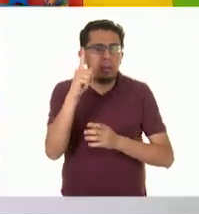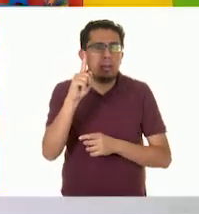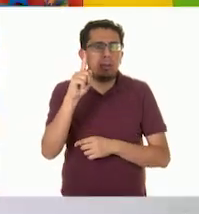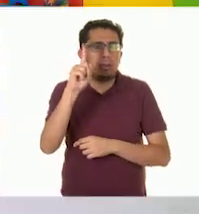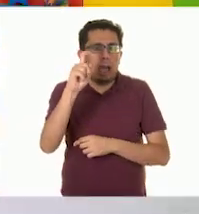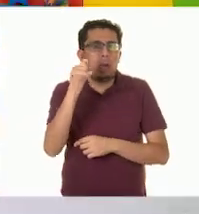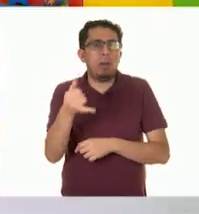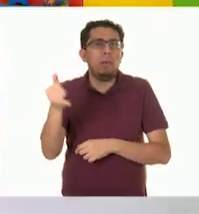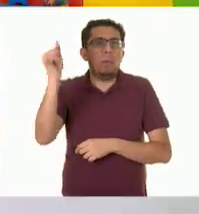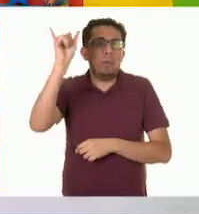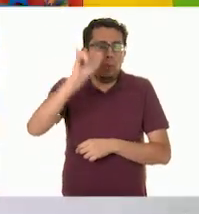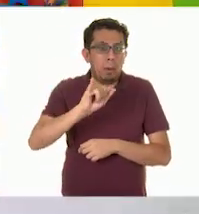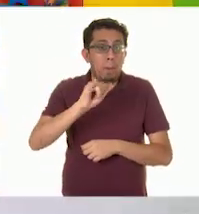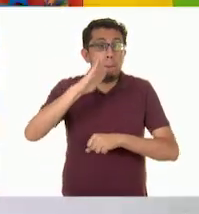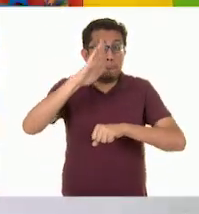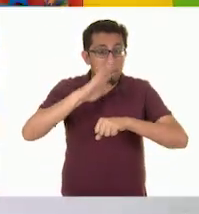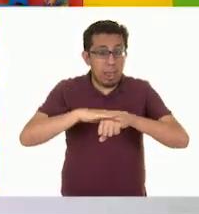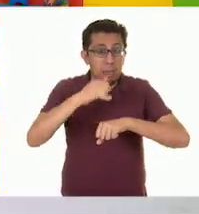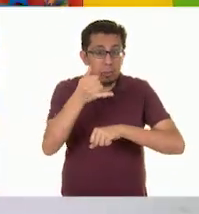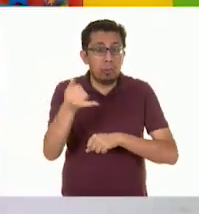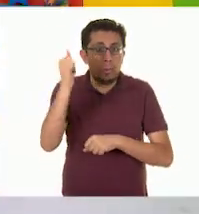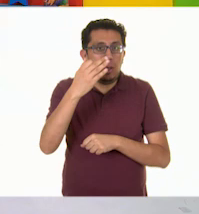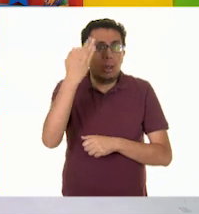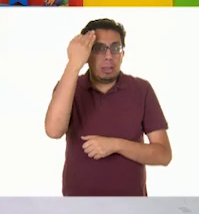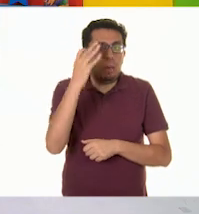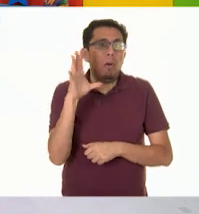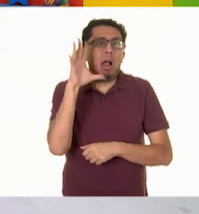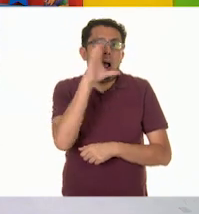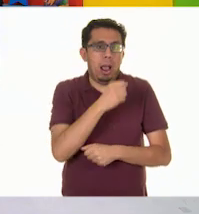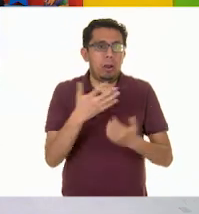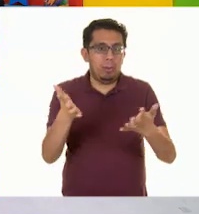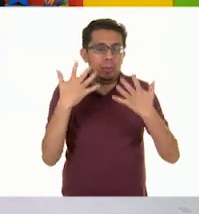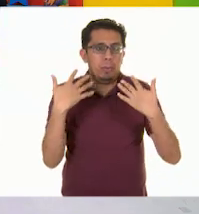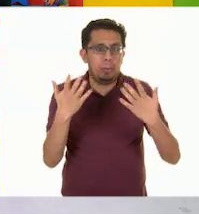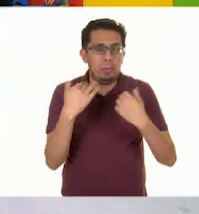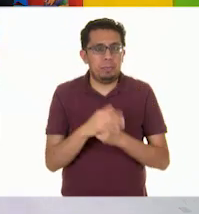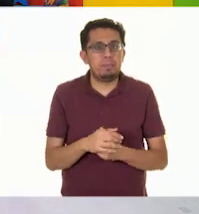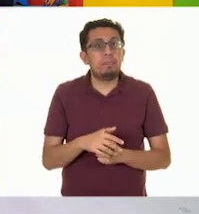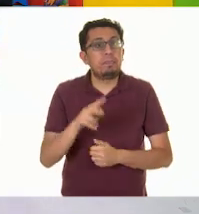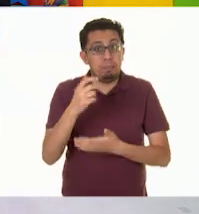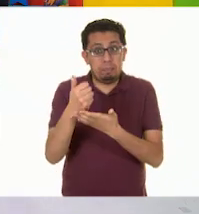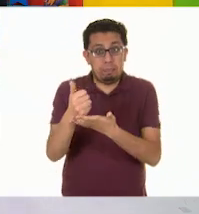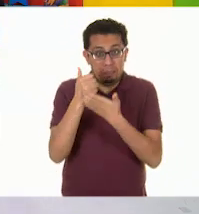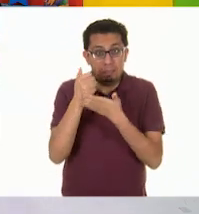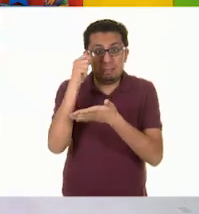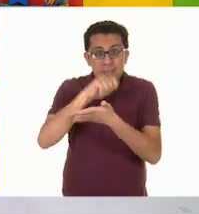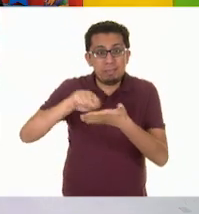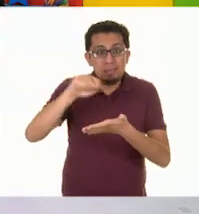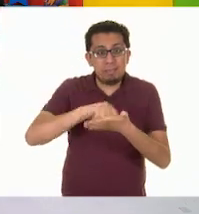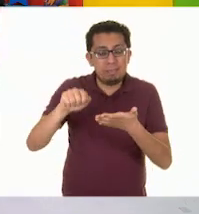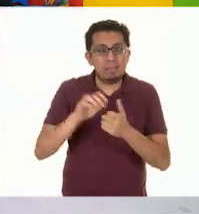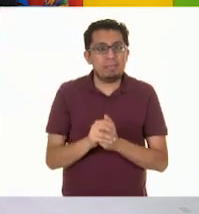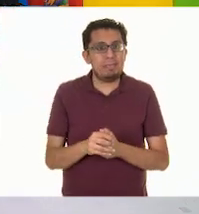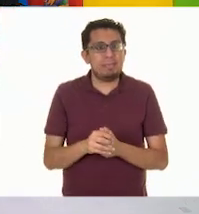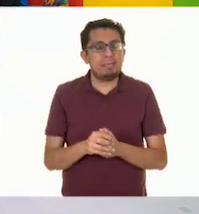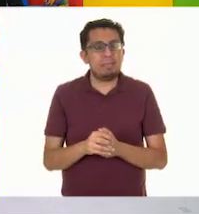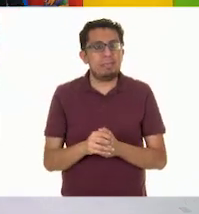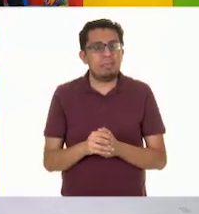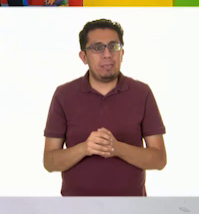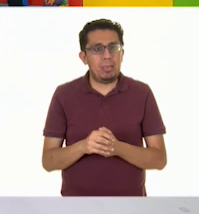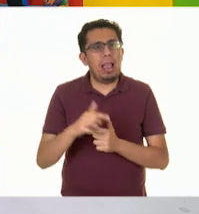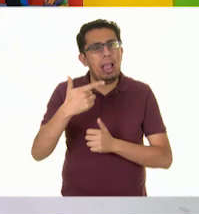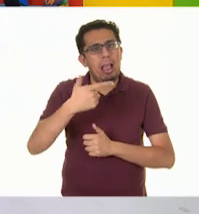¡Mmm, qué tal! ¡Qué interesante! Vamos a registrarlo. ¿Me ayudas? Claro que sí. Entonces, el granado